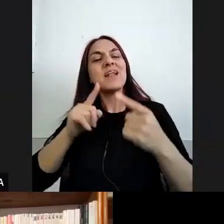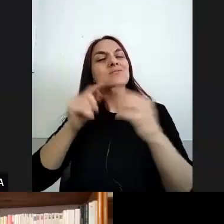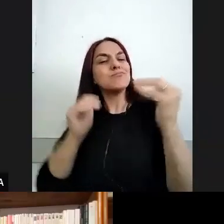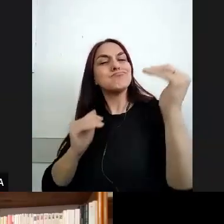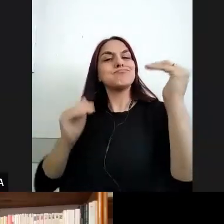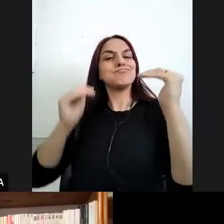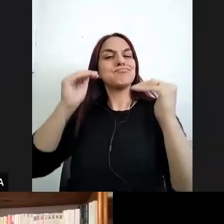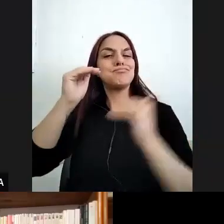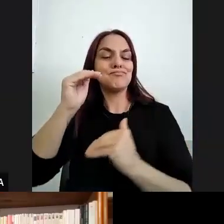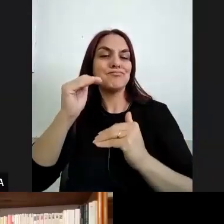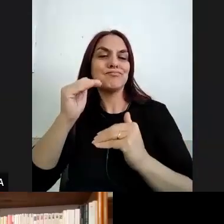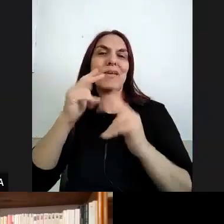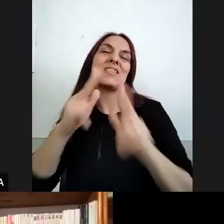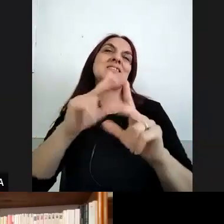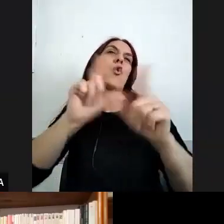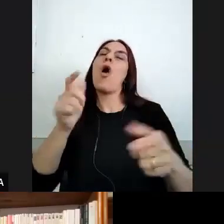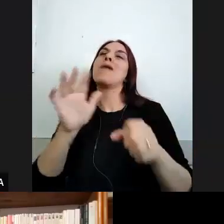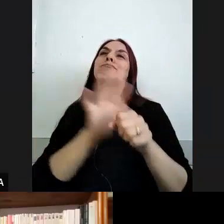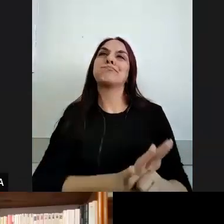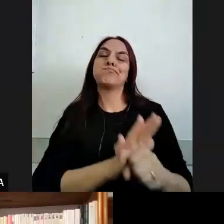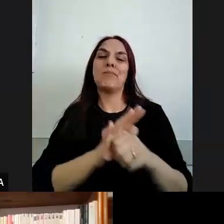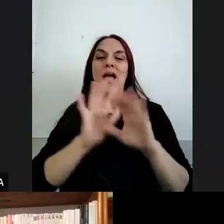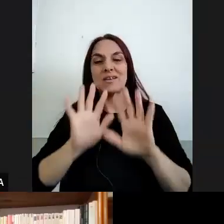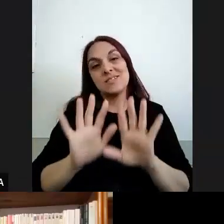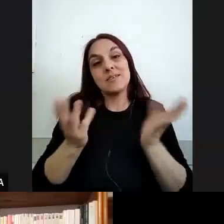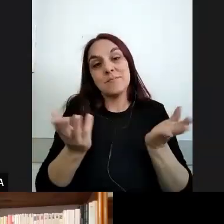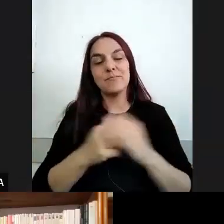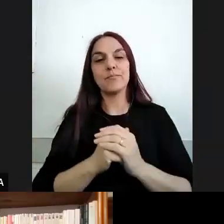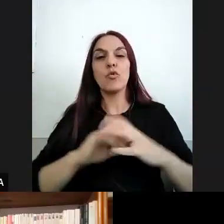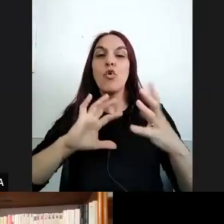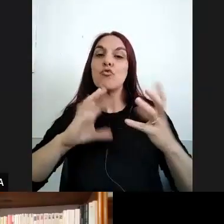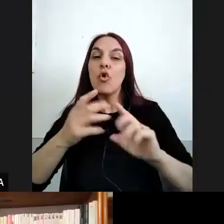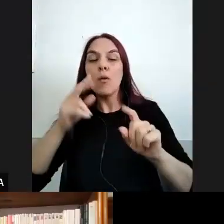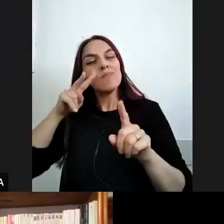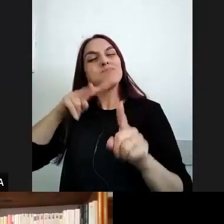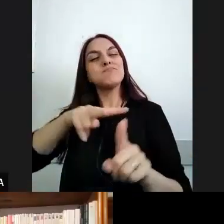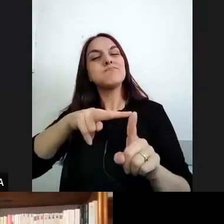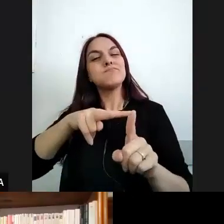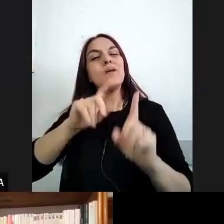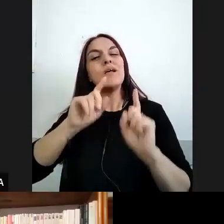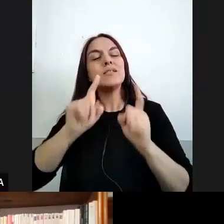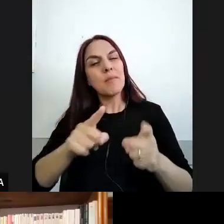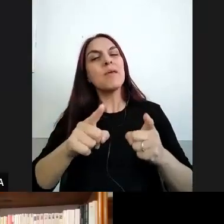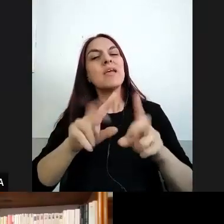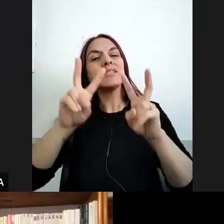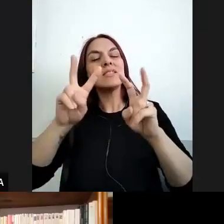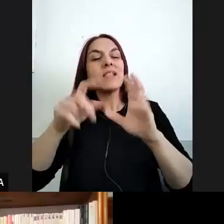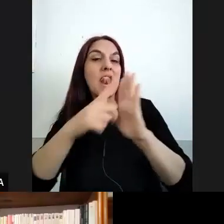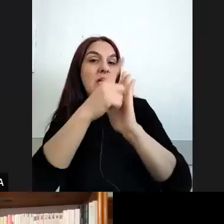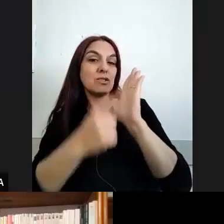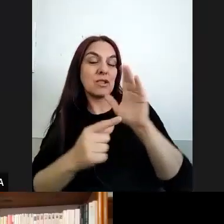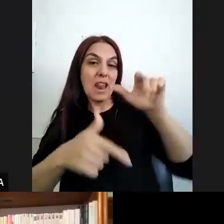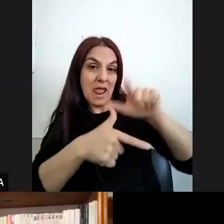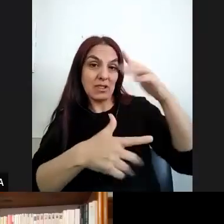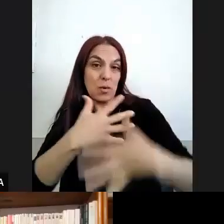desde las que se construyen las diferencias el enfoque intercultural tiene mucho mayor anclaje también en Latinoamérica el del